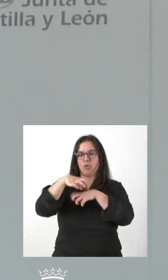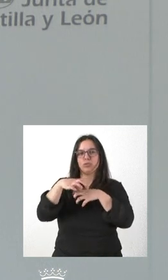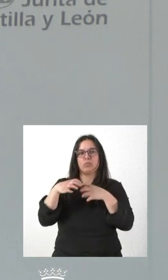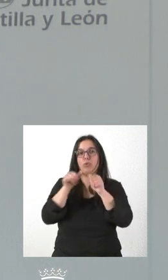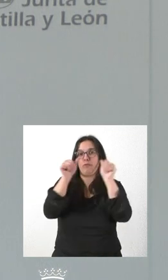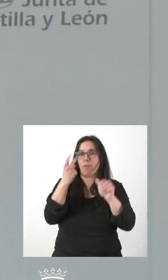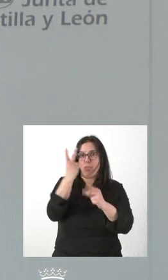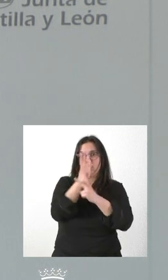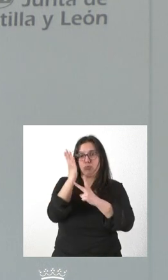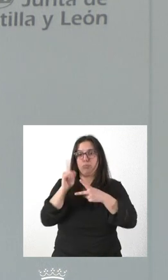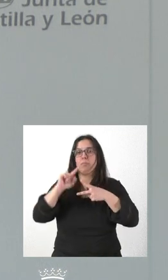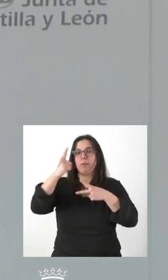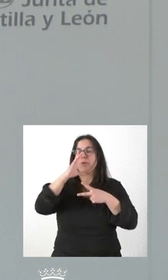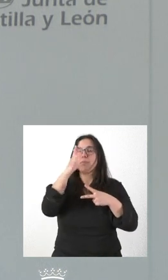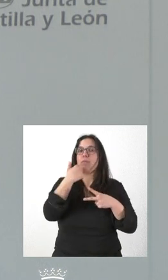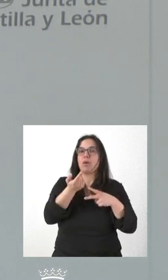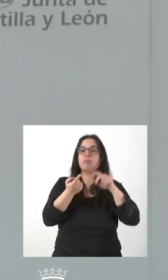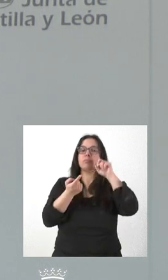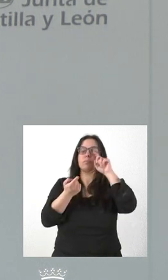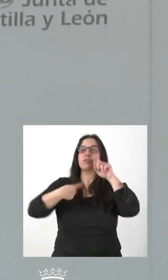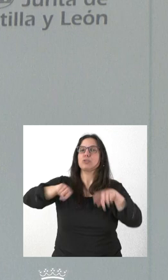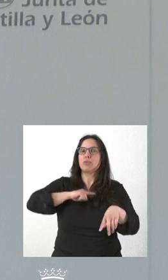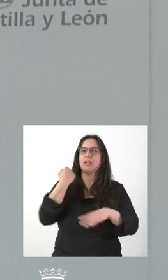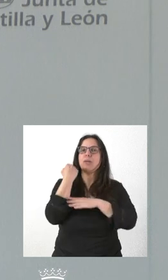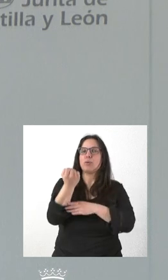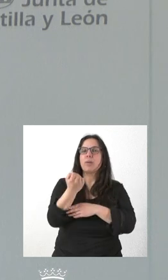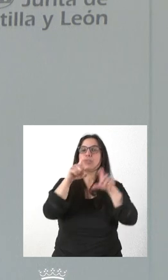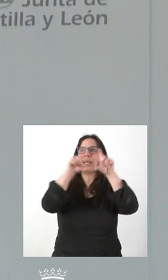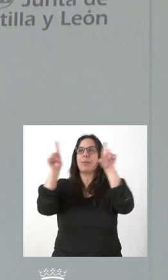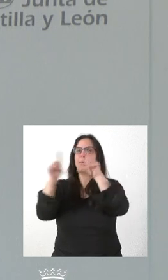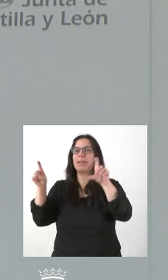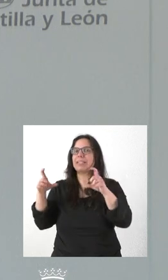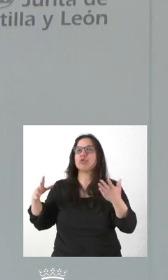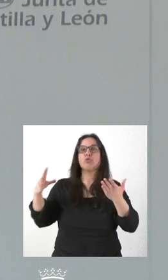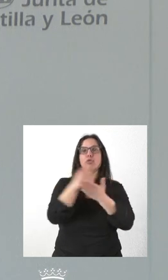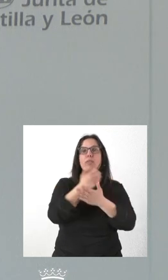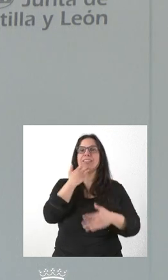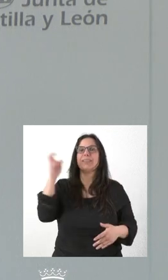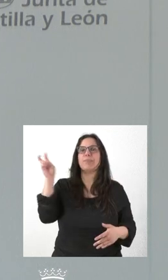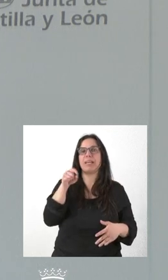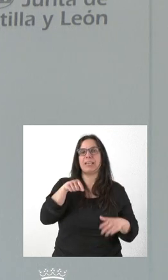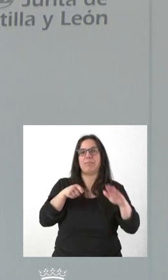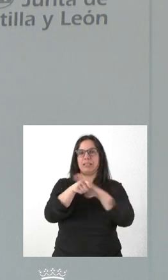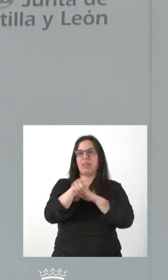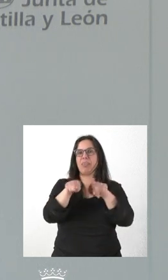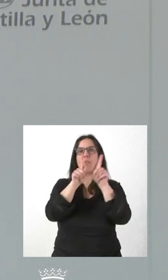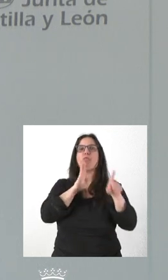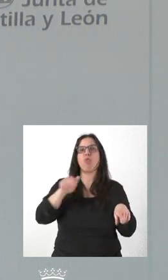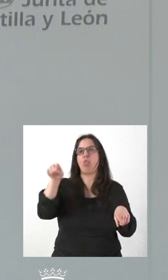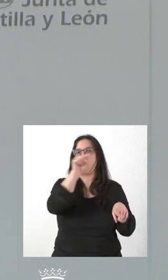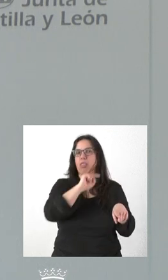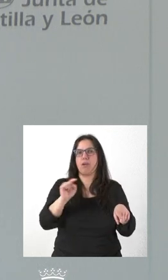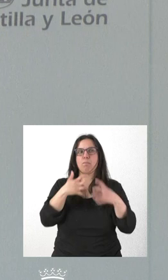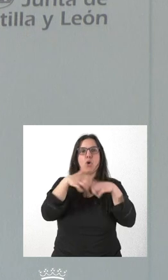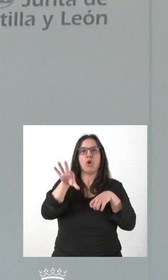formas. Primero, porque le señalo que nosotros apoyamos a las empresas que deciden invertirse independientemente de su ubicación y de su